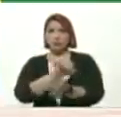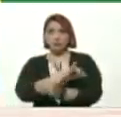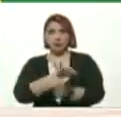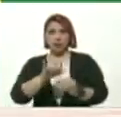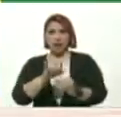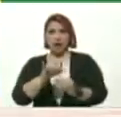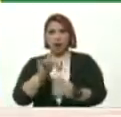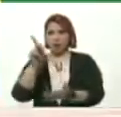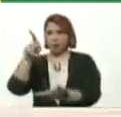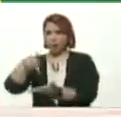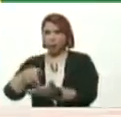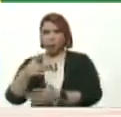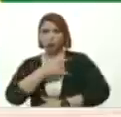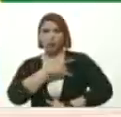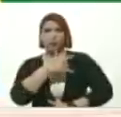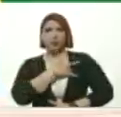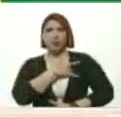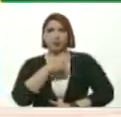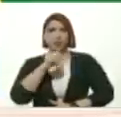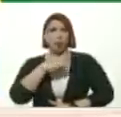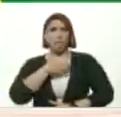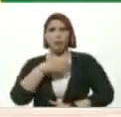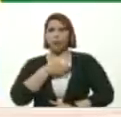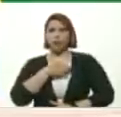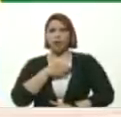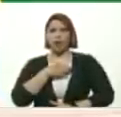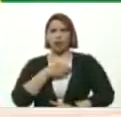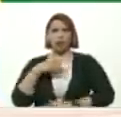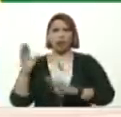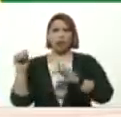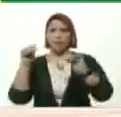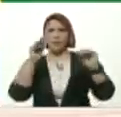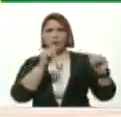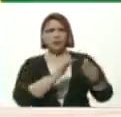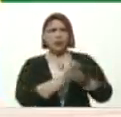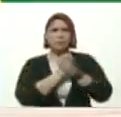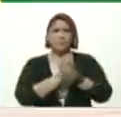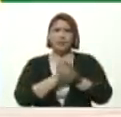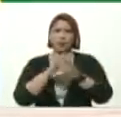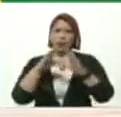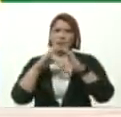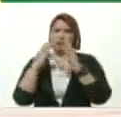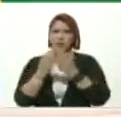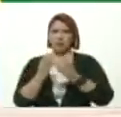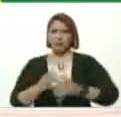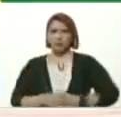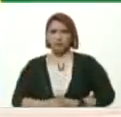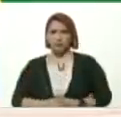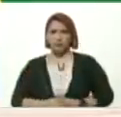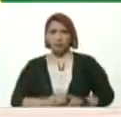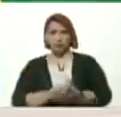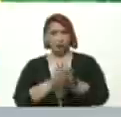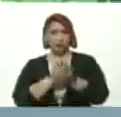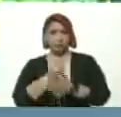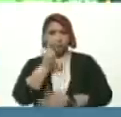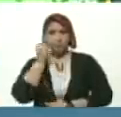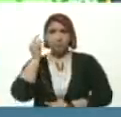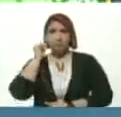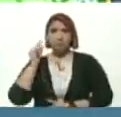En las universidades No pudieron despedirse De sus compañeritos De clase Y sus compañeritas